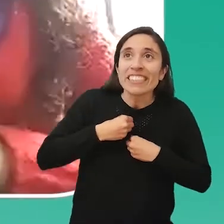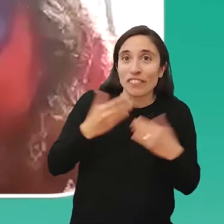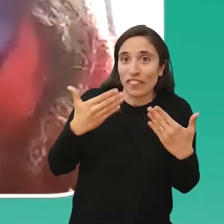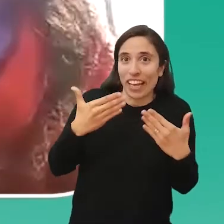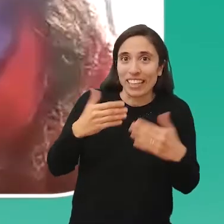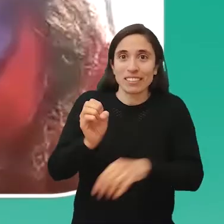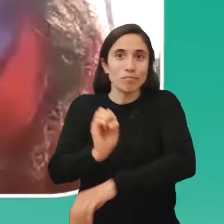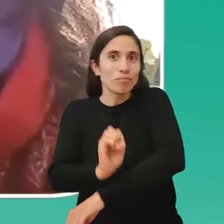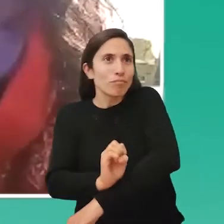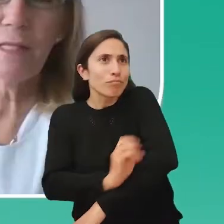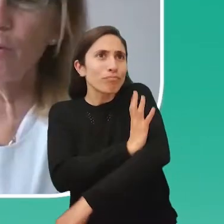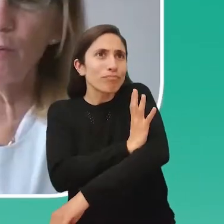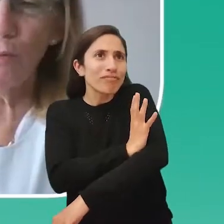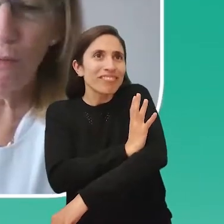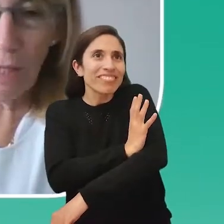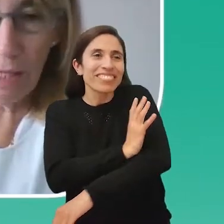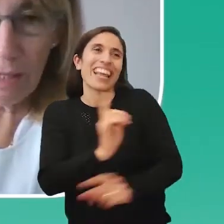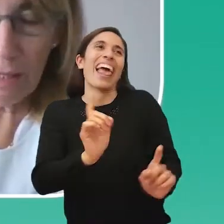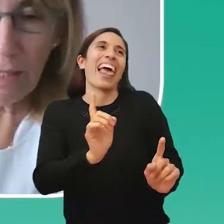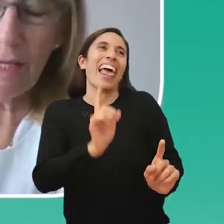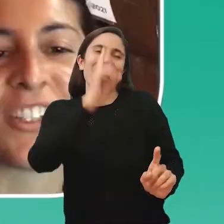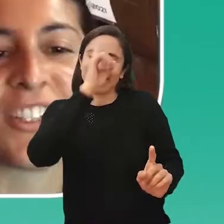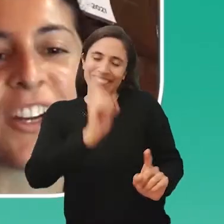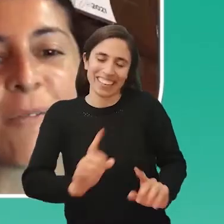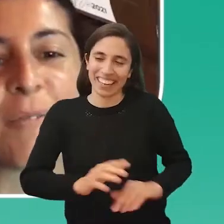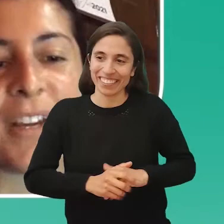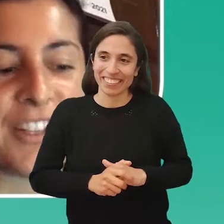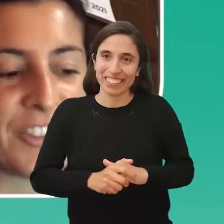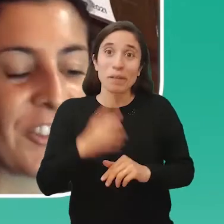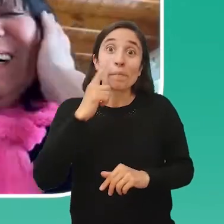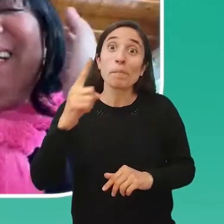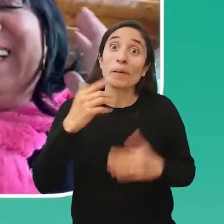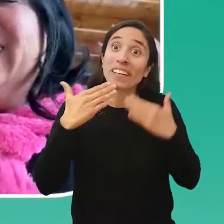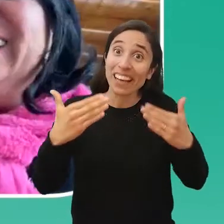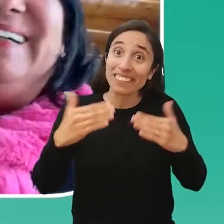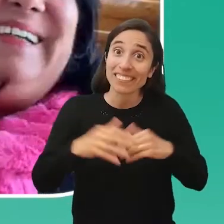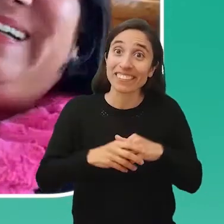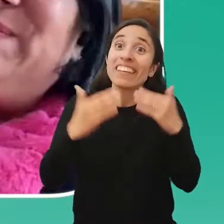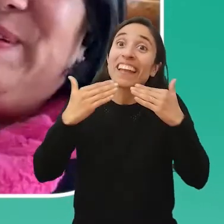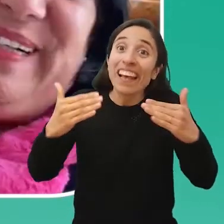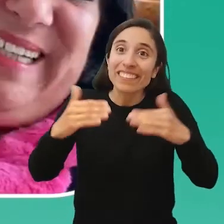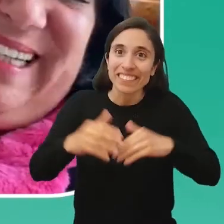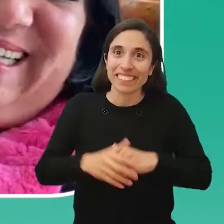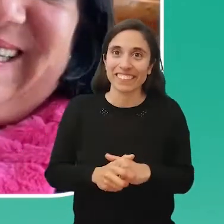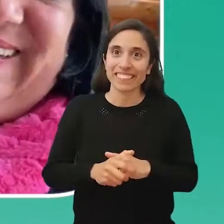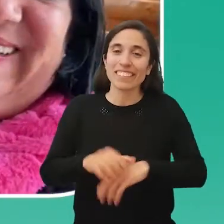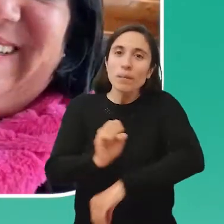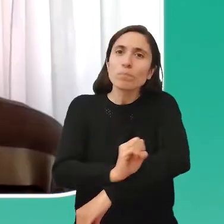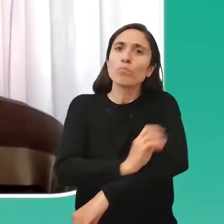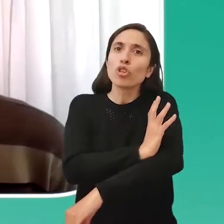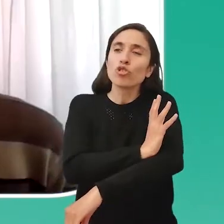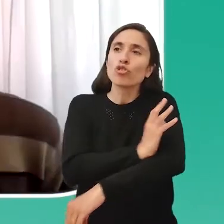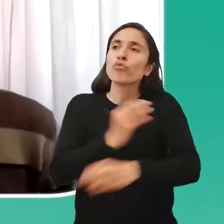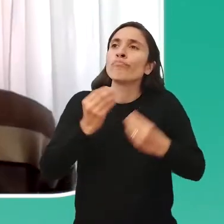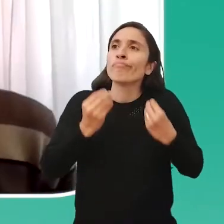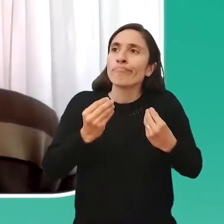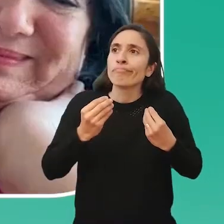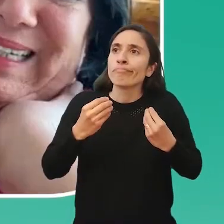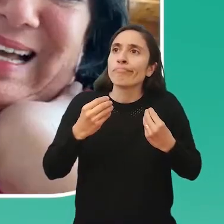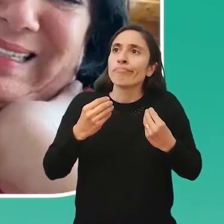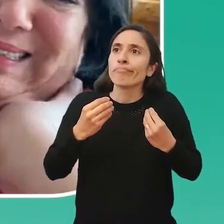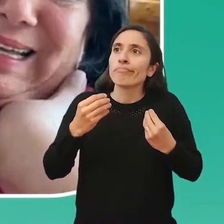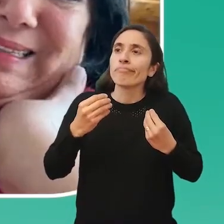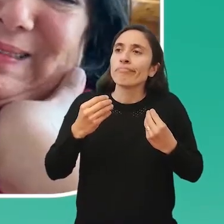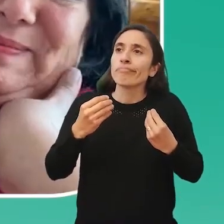No lo podemos creer. Me siento muy feliz. Una emoción enorme. No, no, no, no lo puedo creer. Mil gracias.